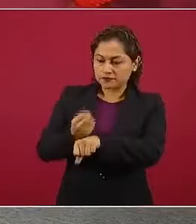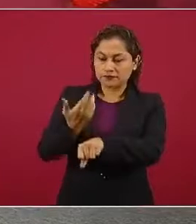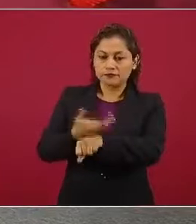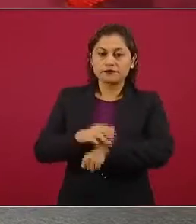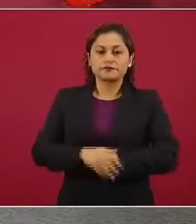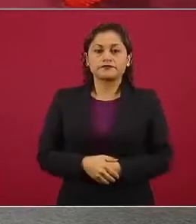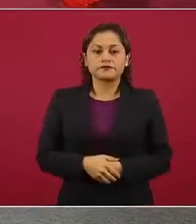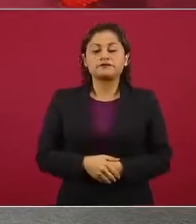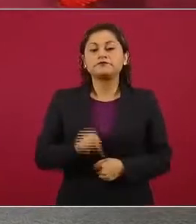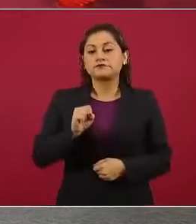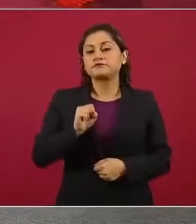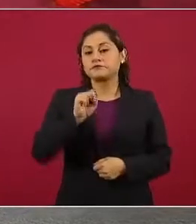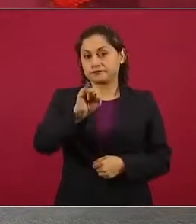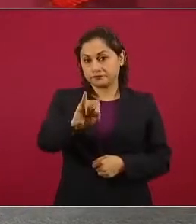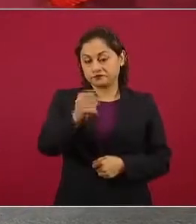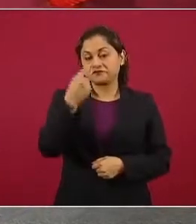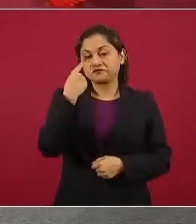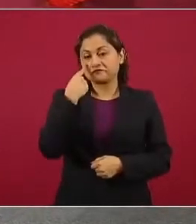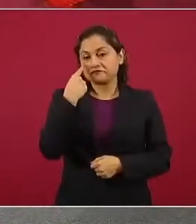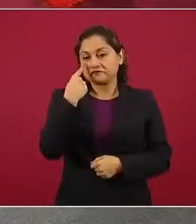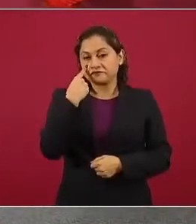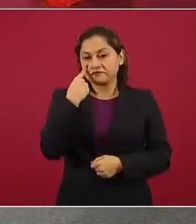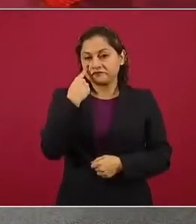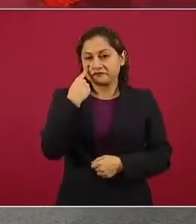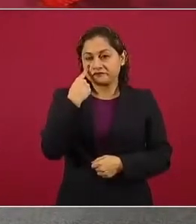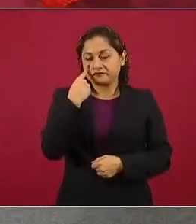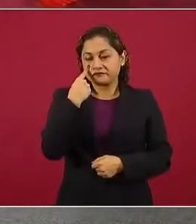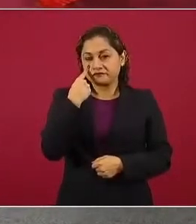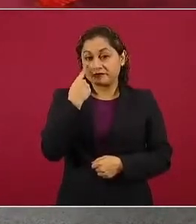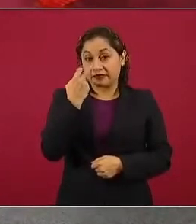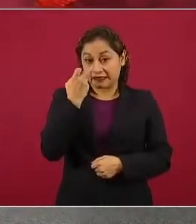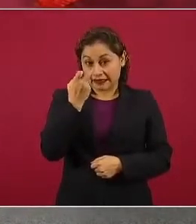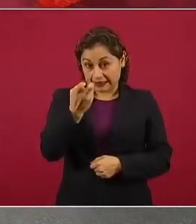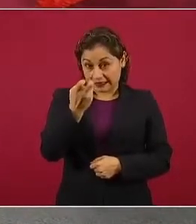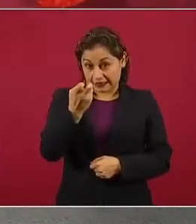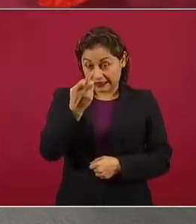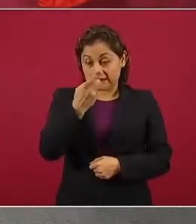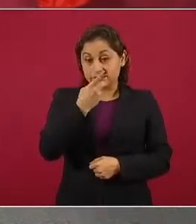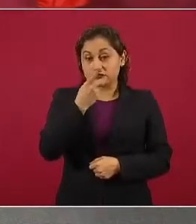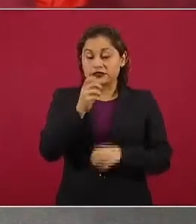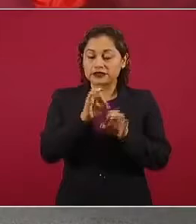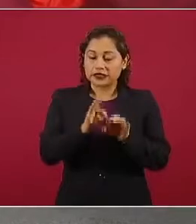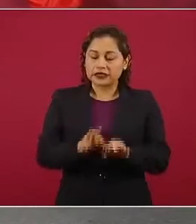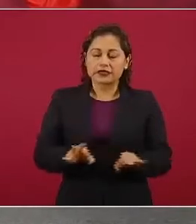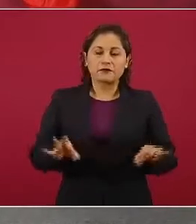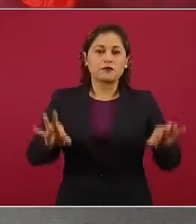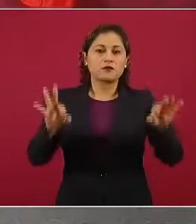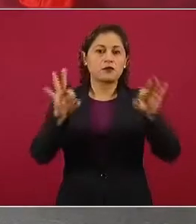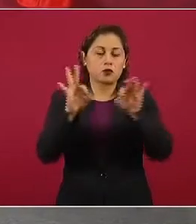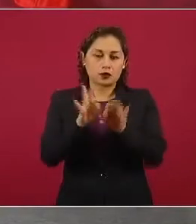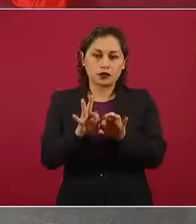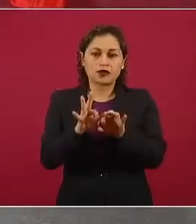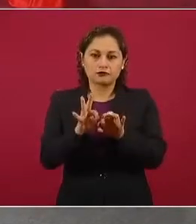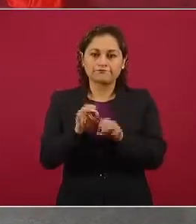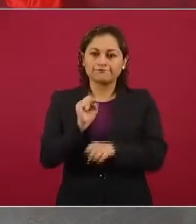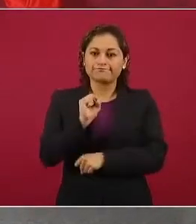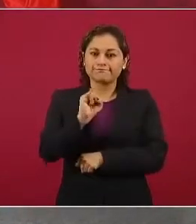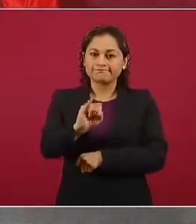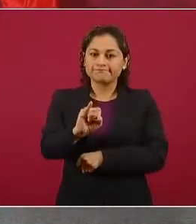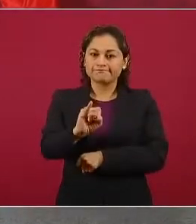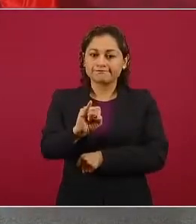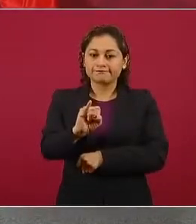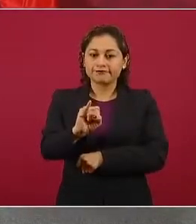Efectivamente, es muy, muy, muy importante que la información no tenga